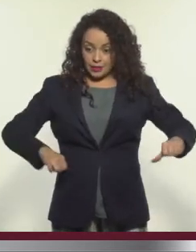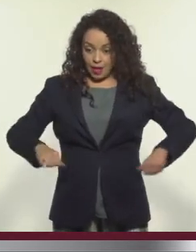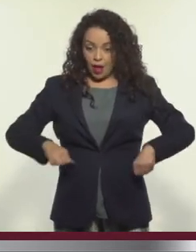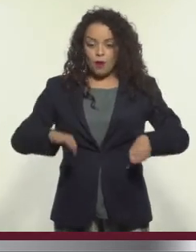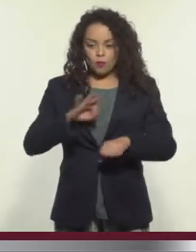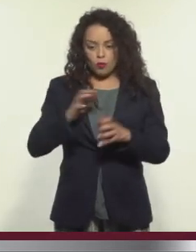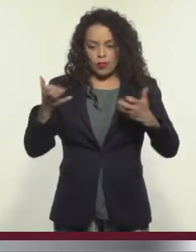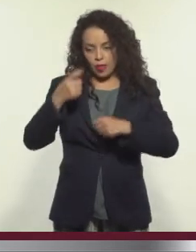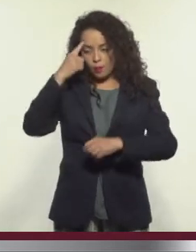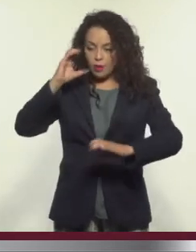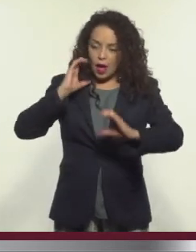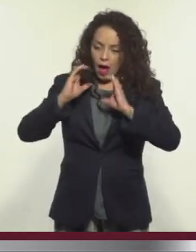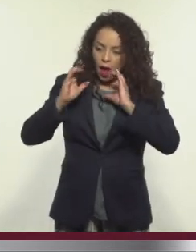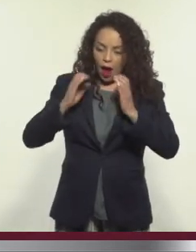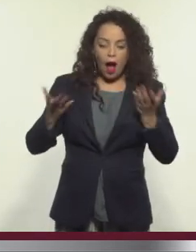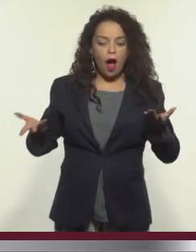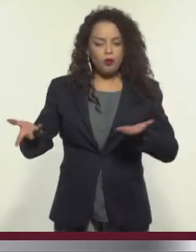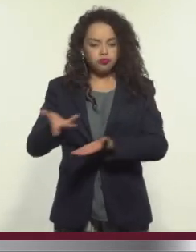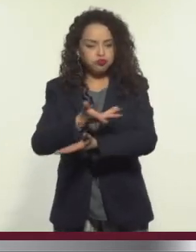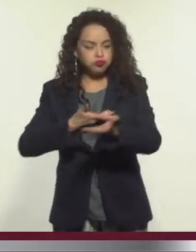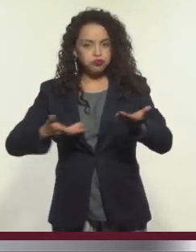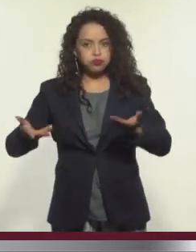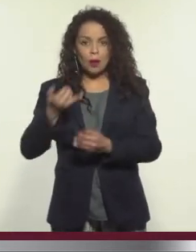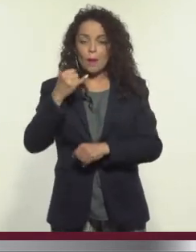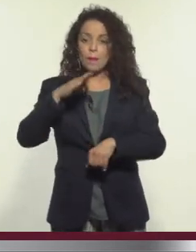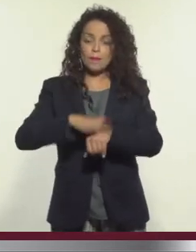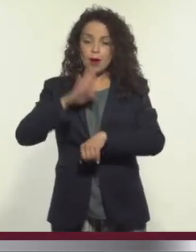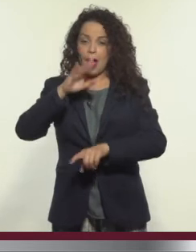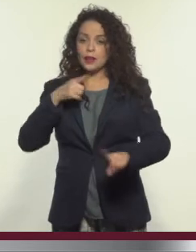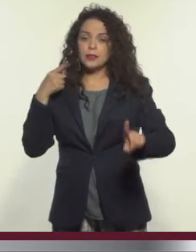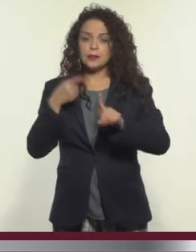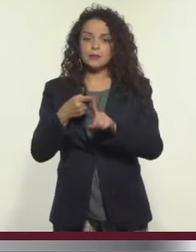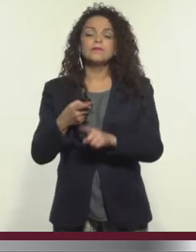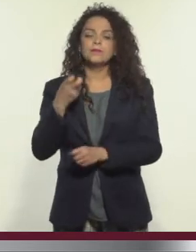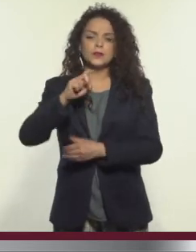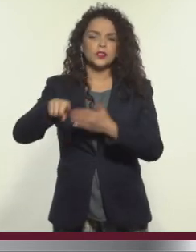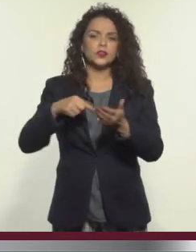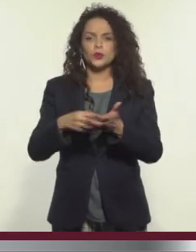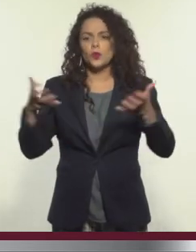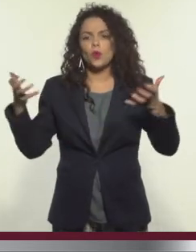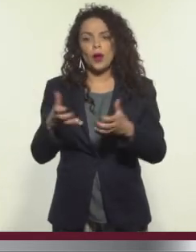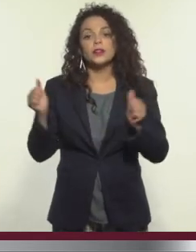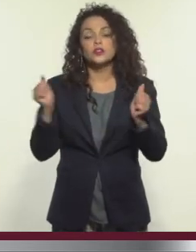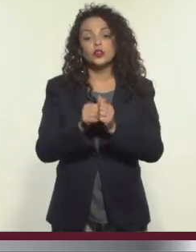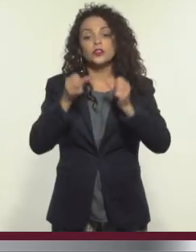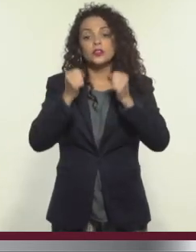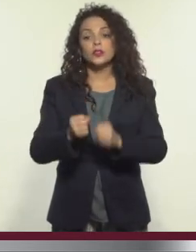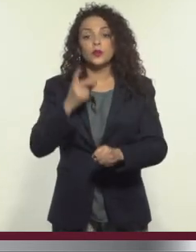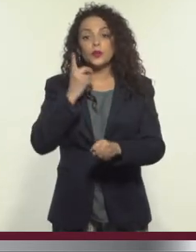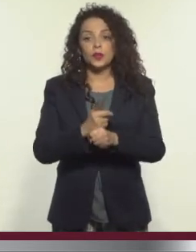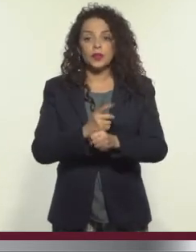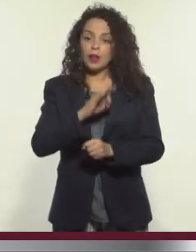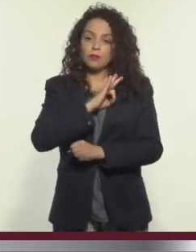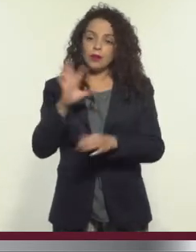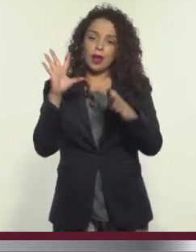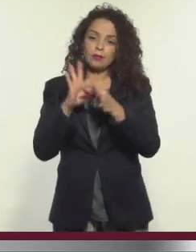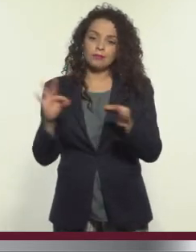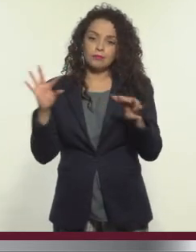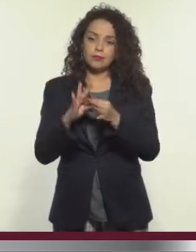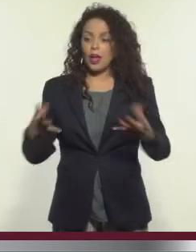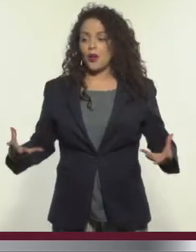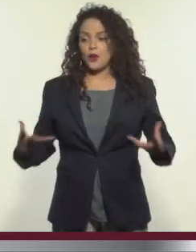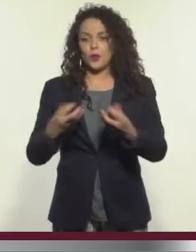ejercicios de comunicación, de intercambio, pero sobre todo crear estos espacios seguros donde podamos